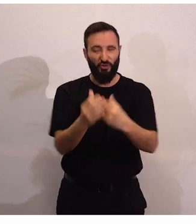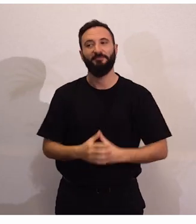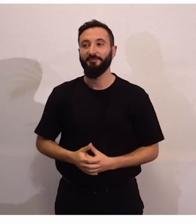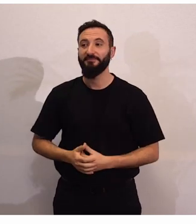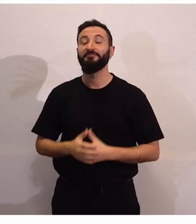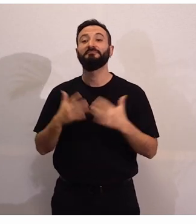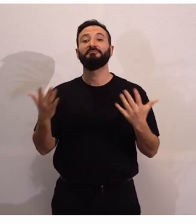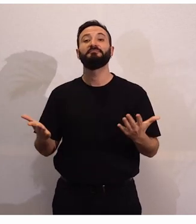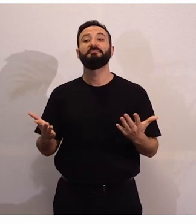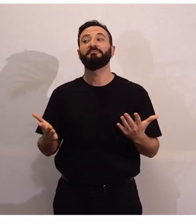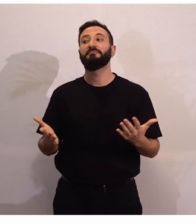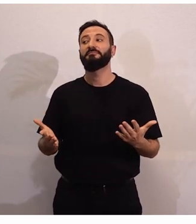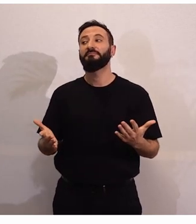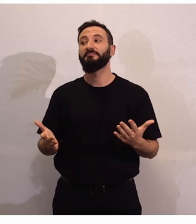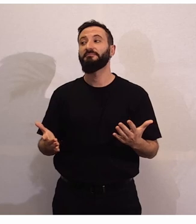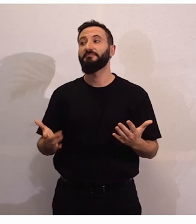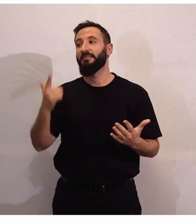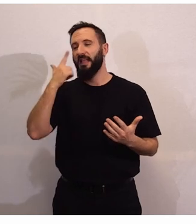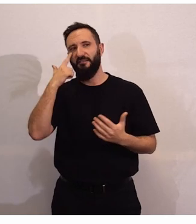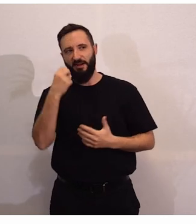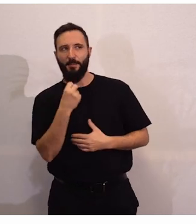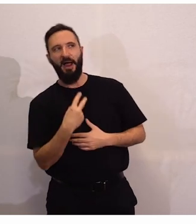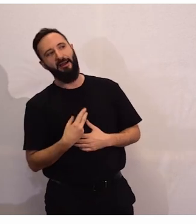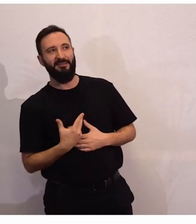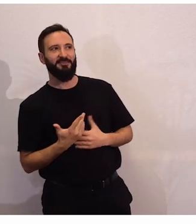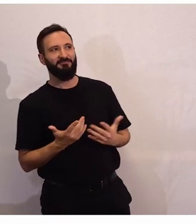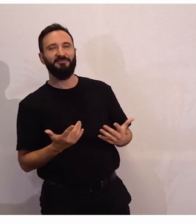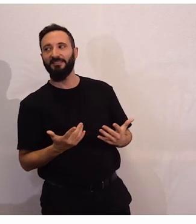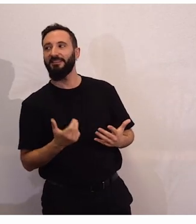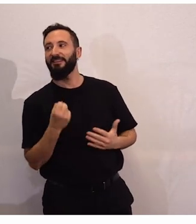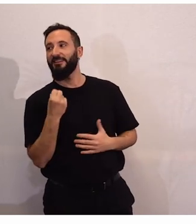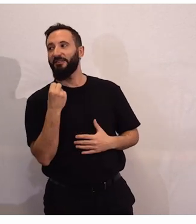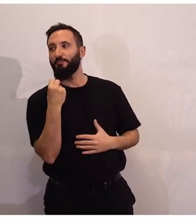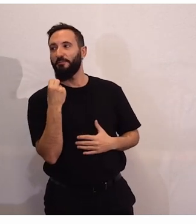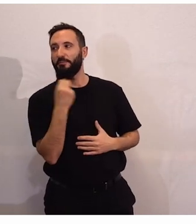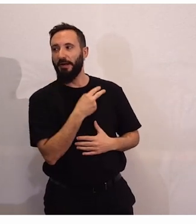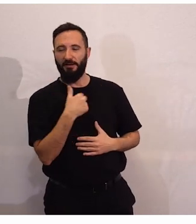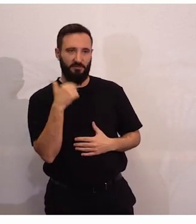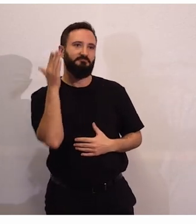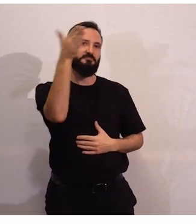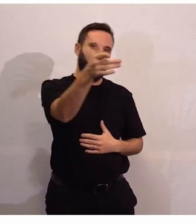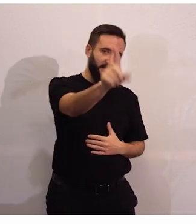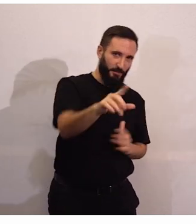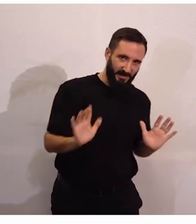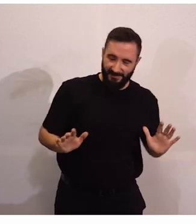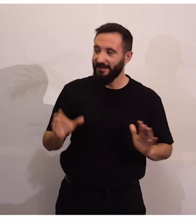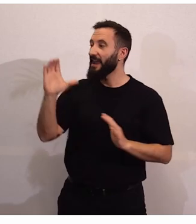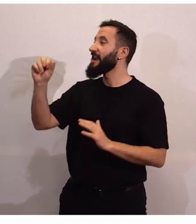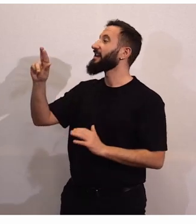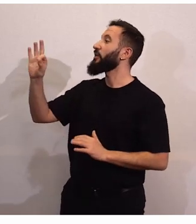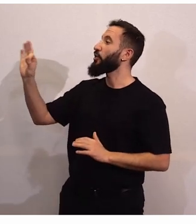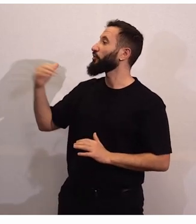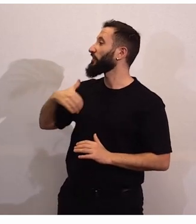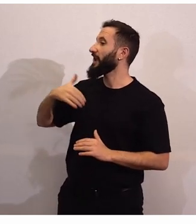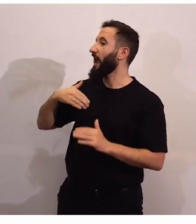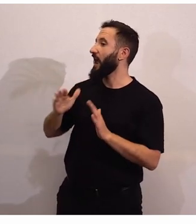Bueno, seguimos con... Bueno, en el bar... En el bar voy a ayudar también. Bueno, Carlos, les vamos